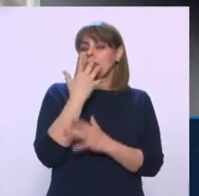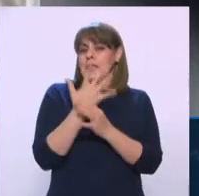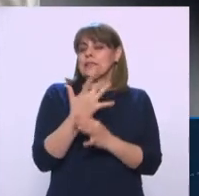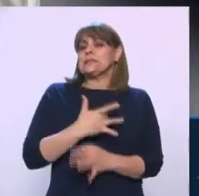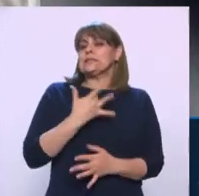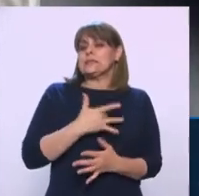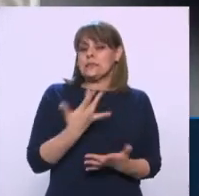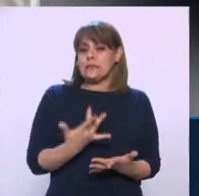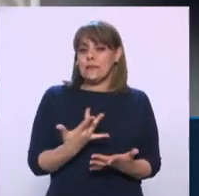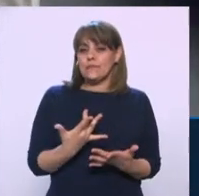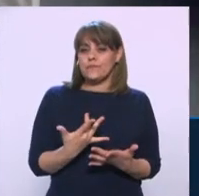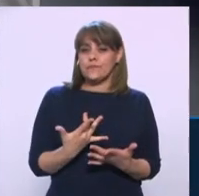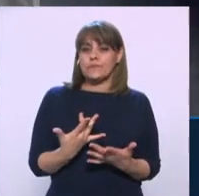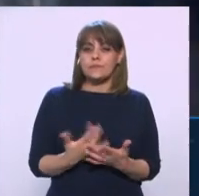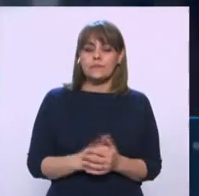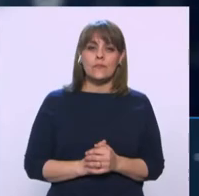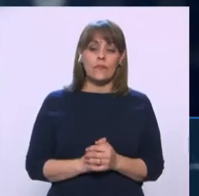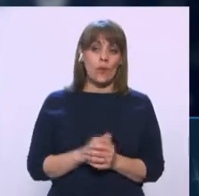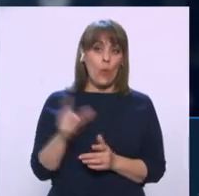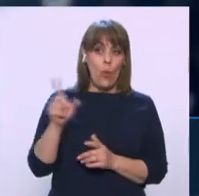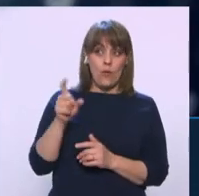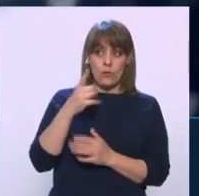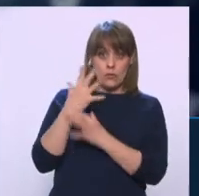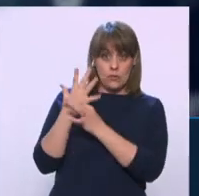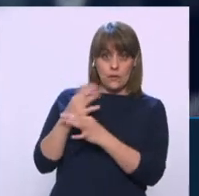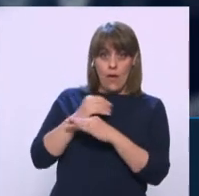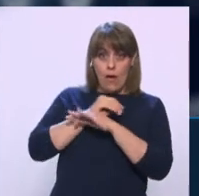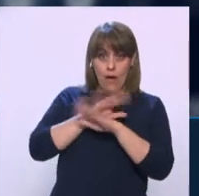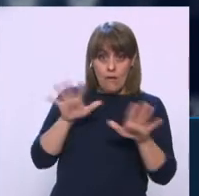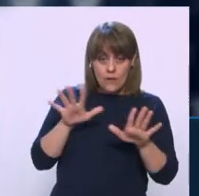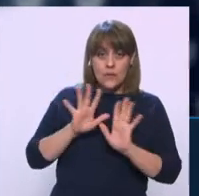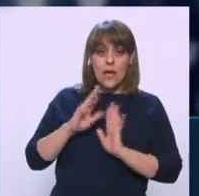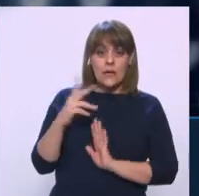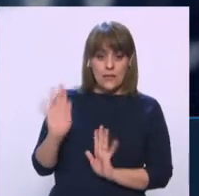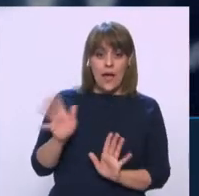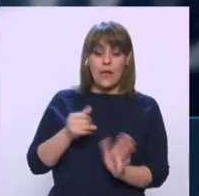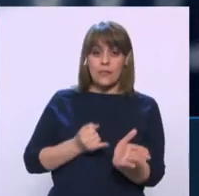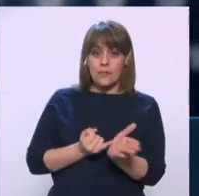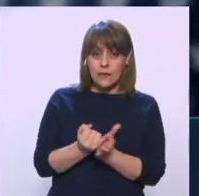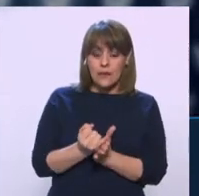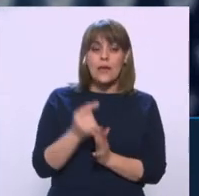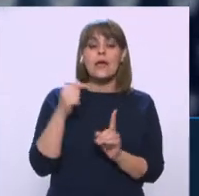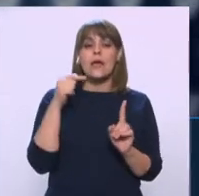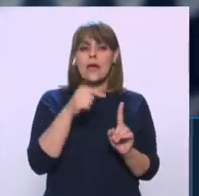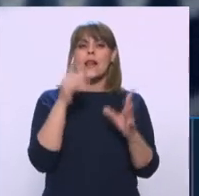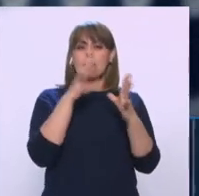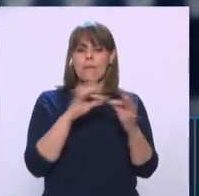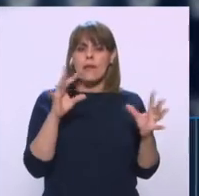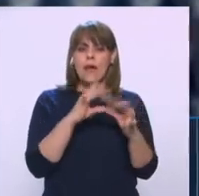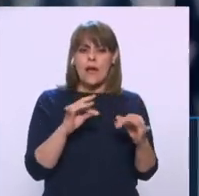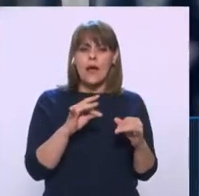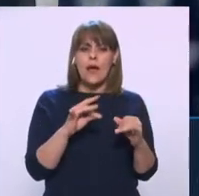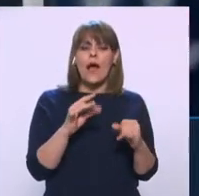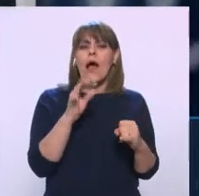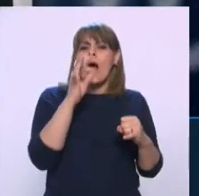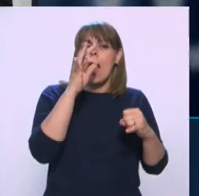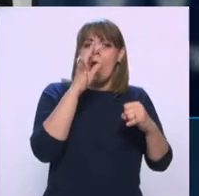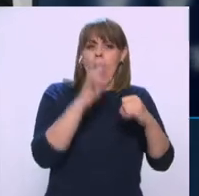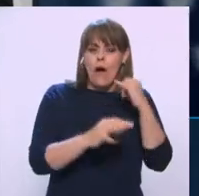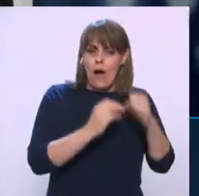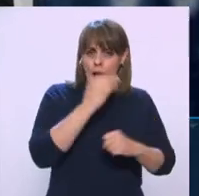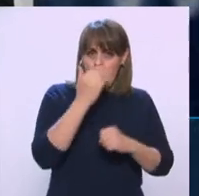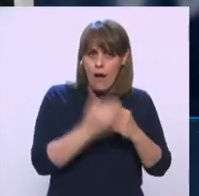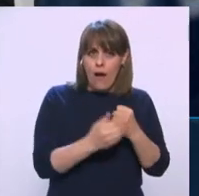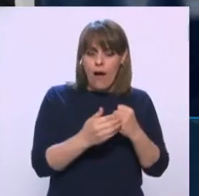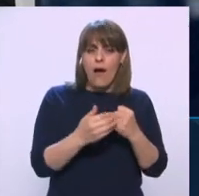sesión Que se dio por parte de la Comisión de Prerrogativas Anunció que al final de esta sesión Había un anuncio a